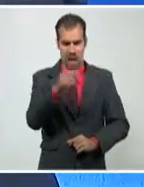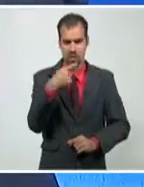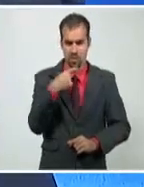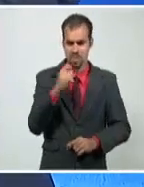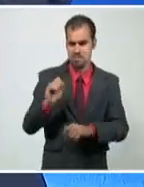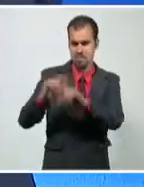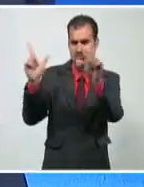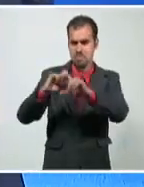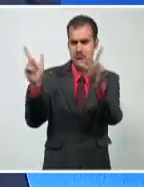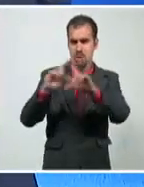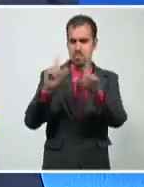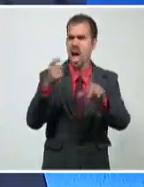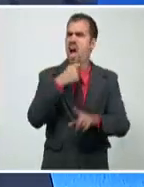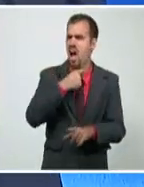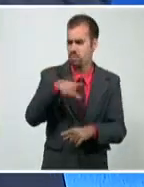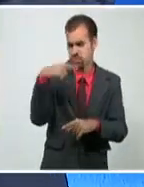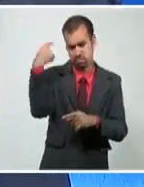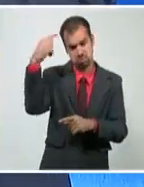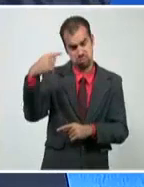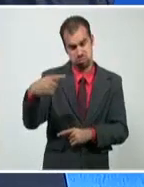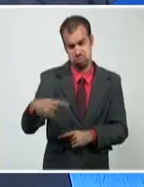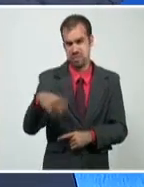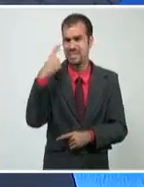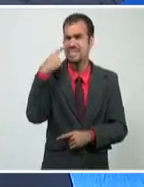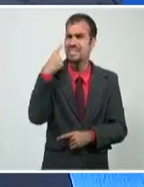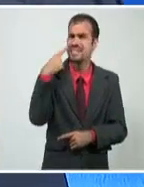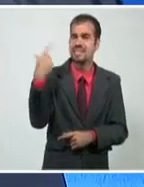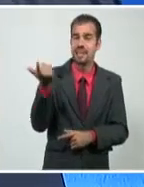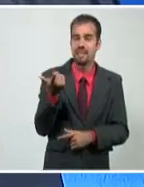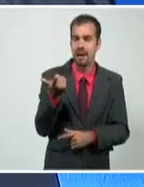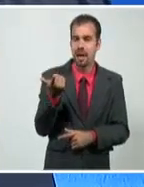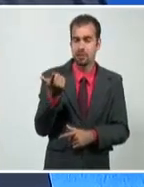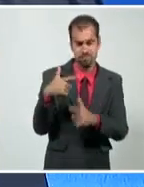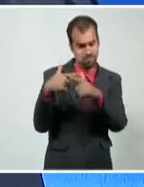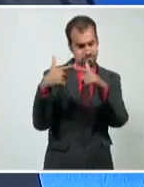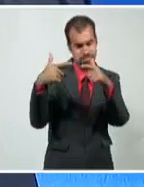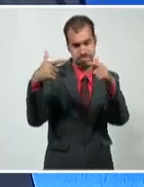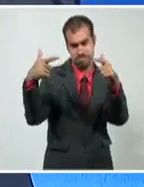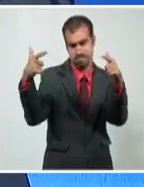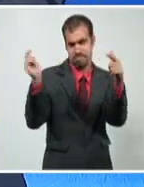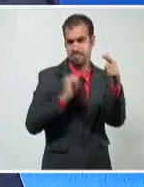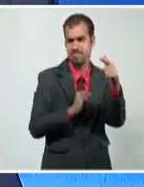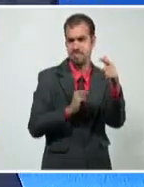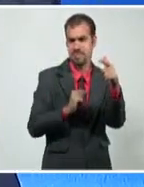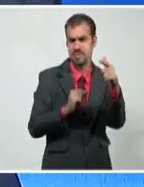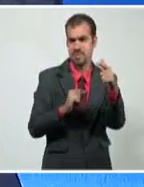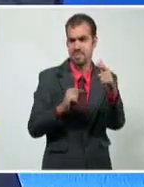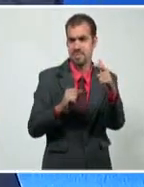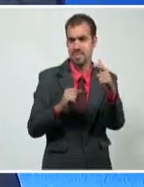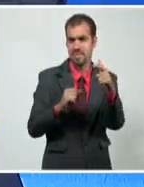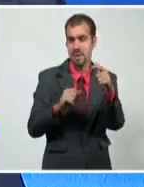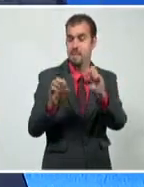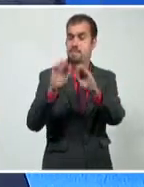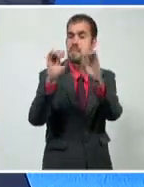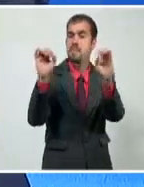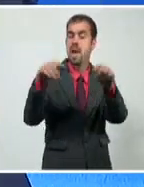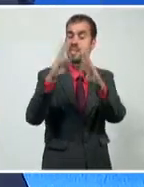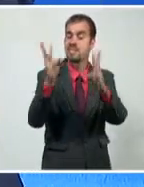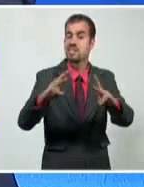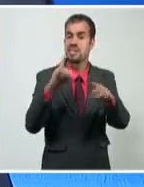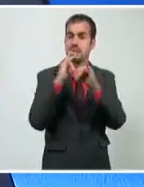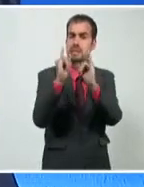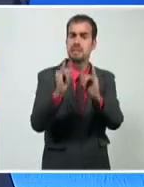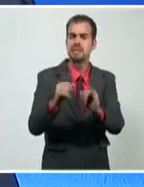demuestran la enorme cantidad, es enorme la cantidad de noticias falsas, de aseveraciones